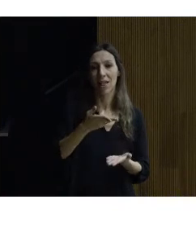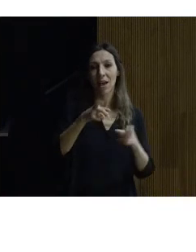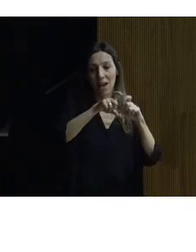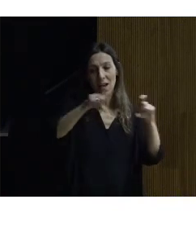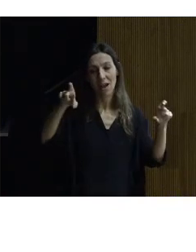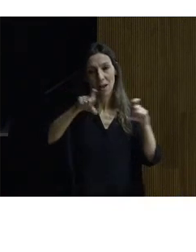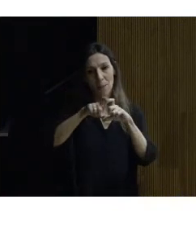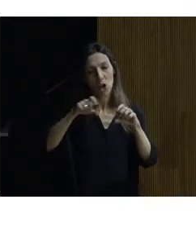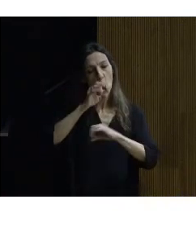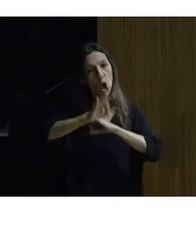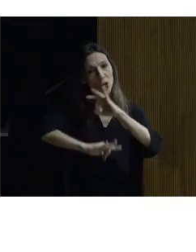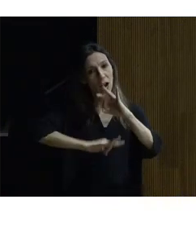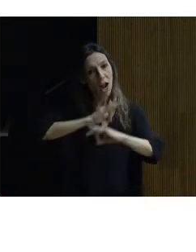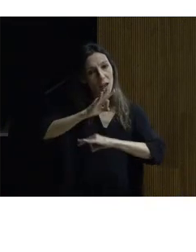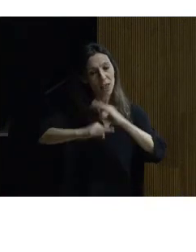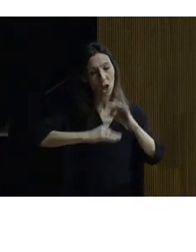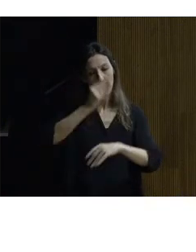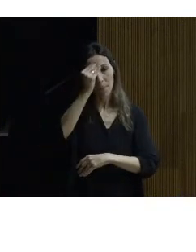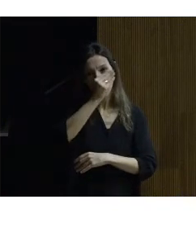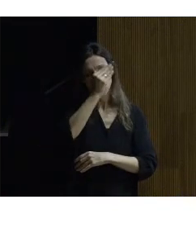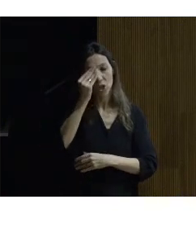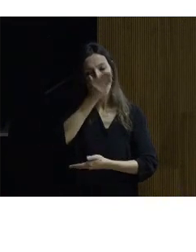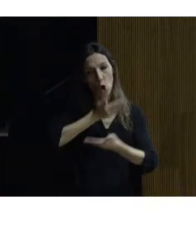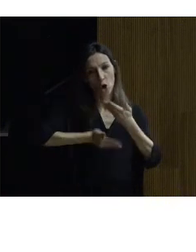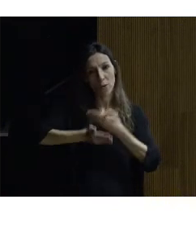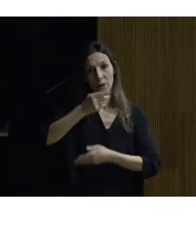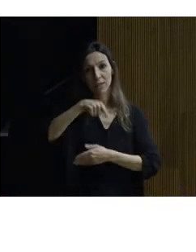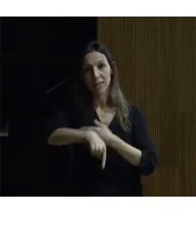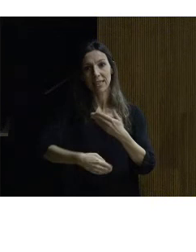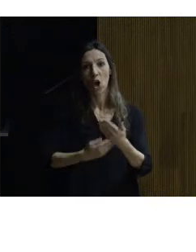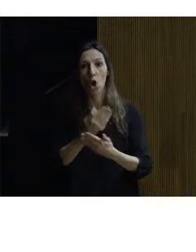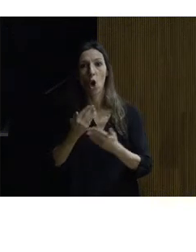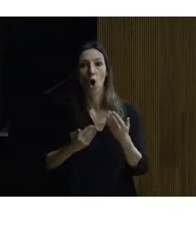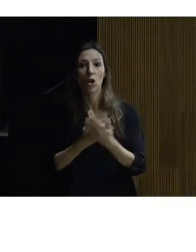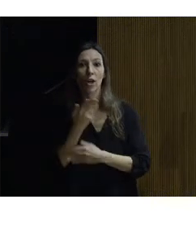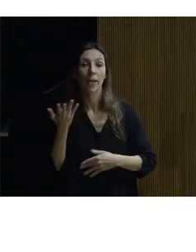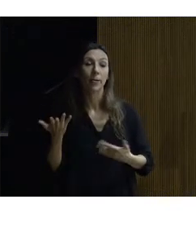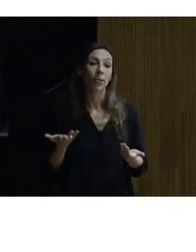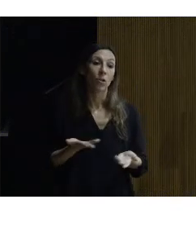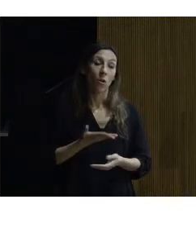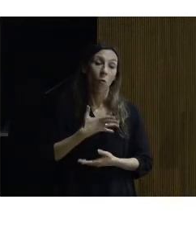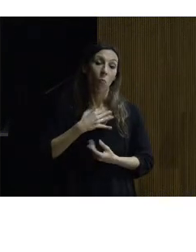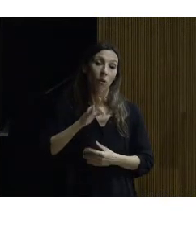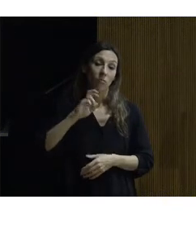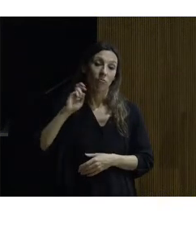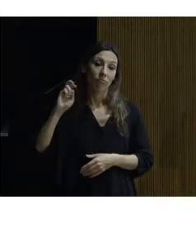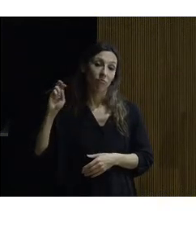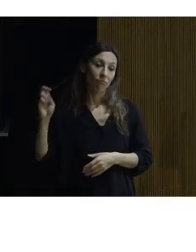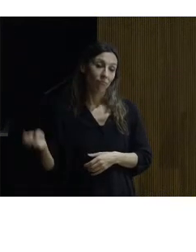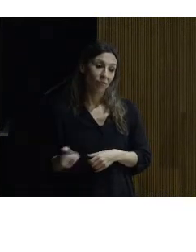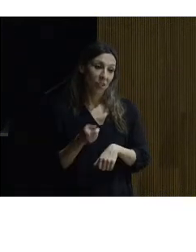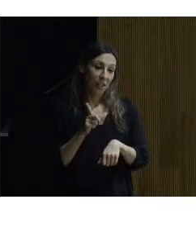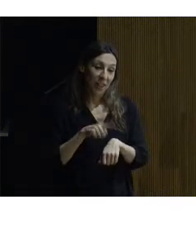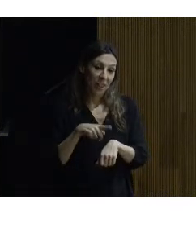patrocinadoras y colaboradoras de esta jornada cuyo enumeración me llevaría el tiempo disponible para la